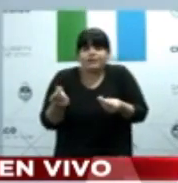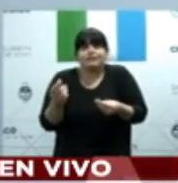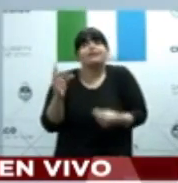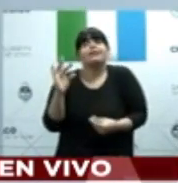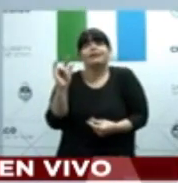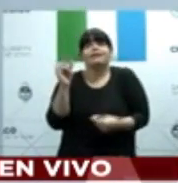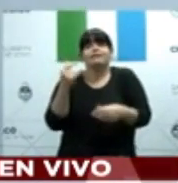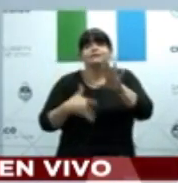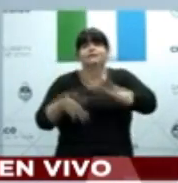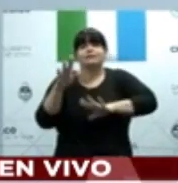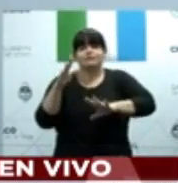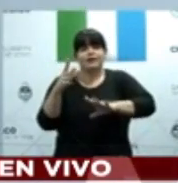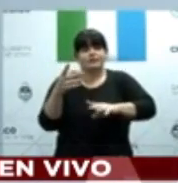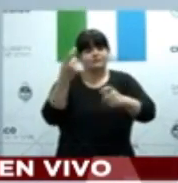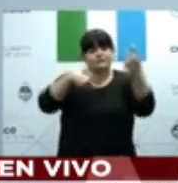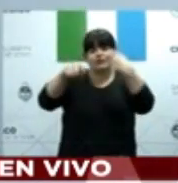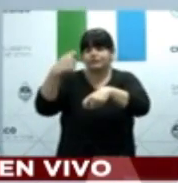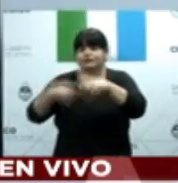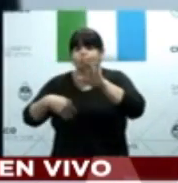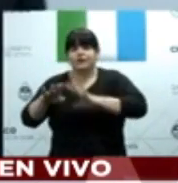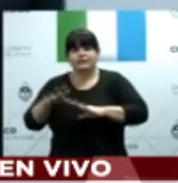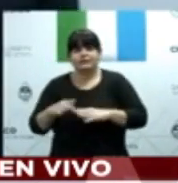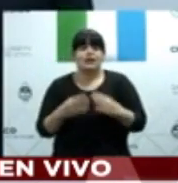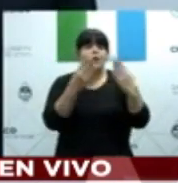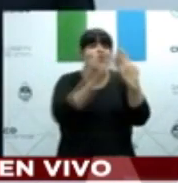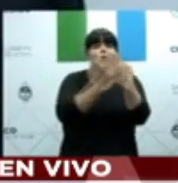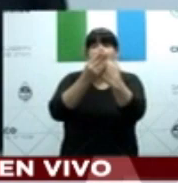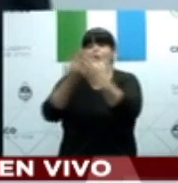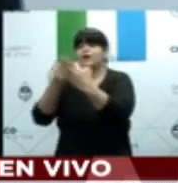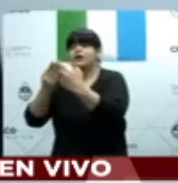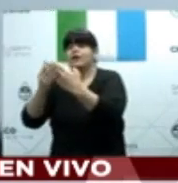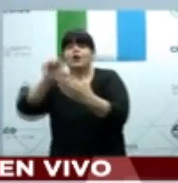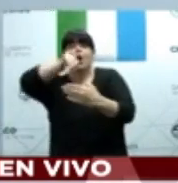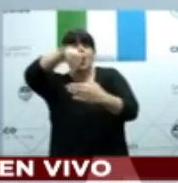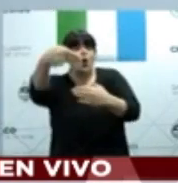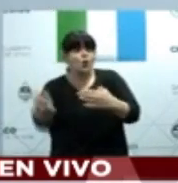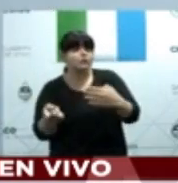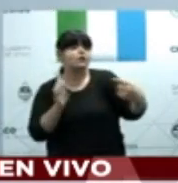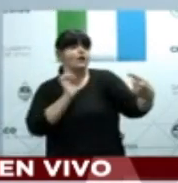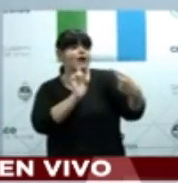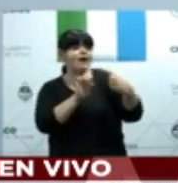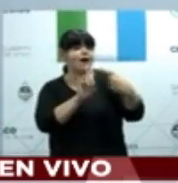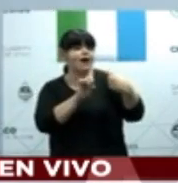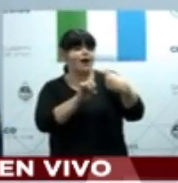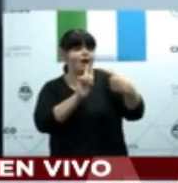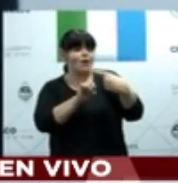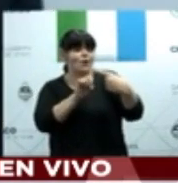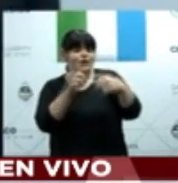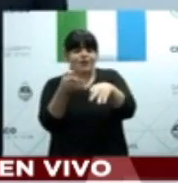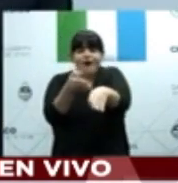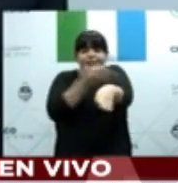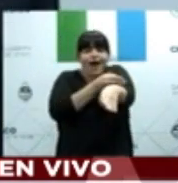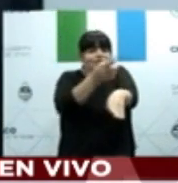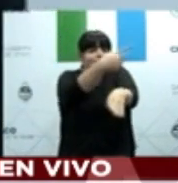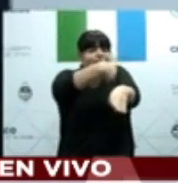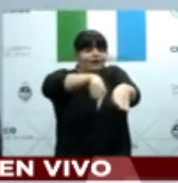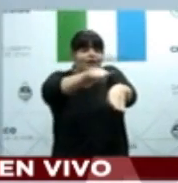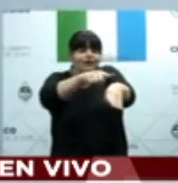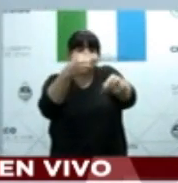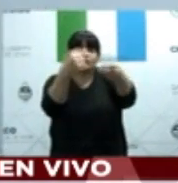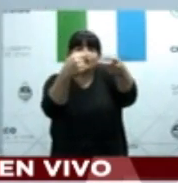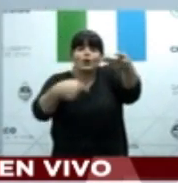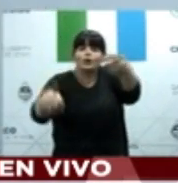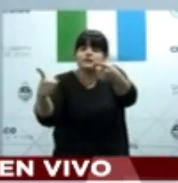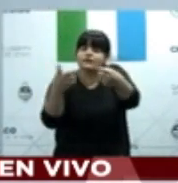determinados insumos, y nosotros después, con el plan de compras, en forma de, como tenemos que hacerlo, digamos, través